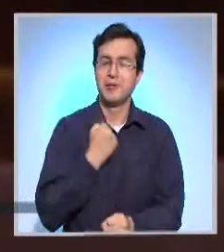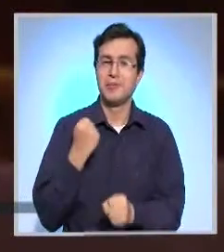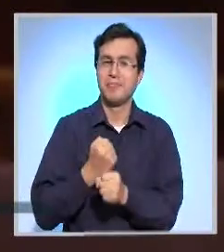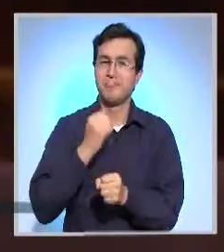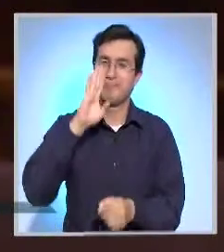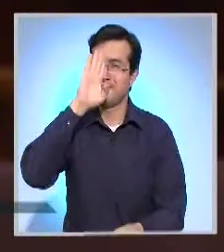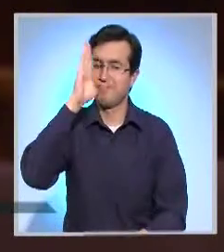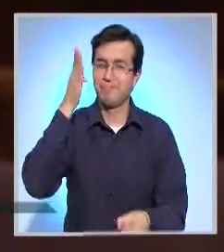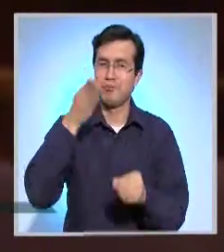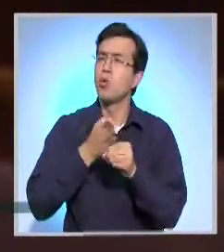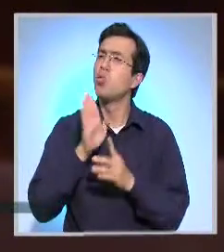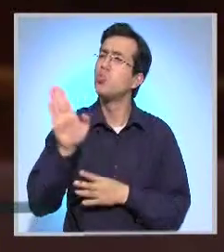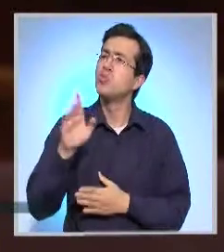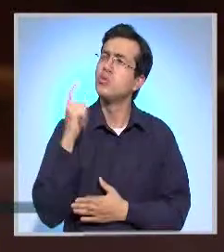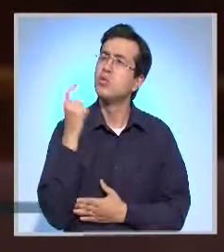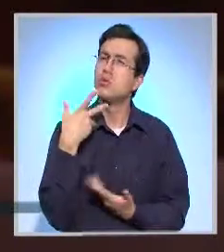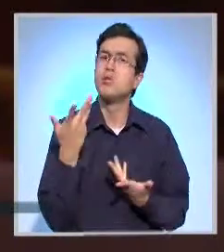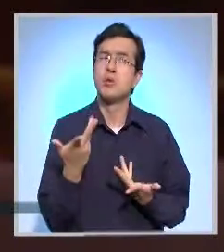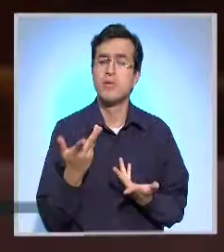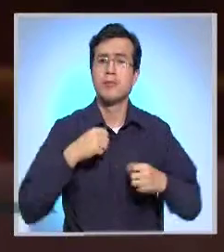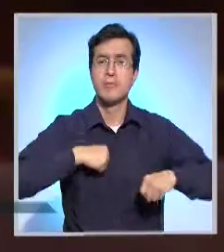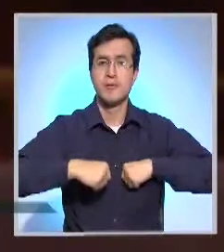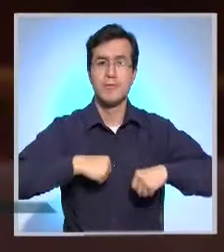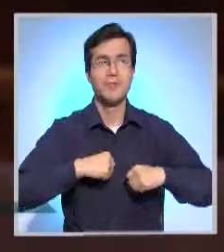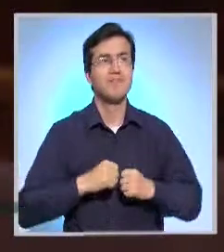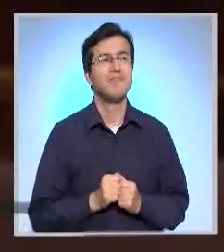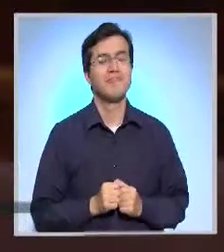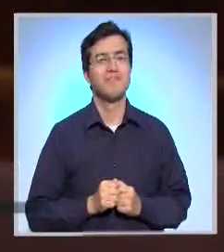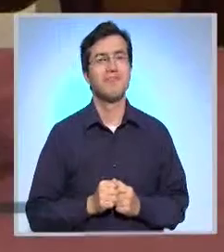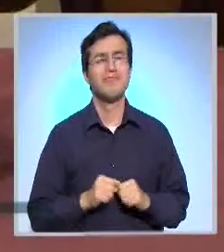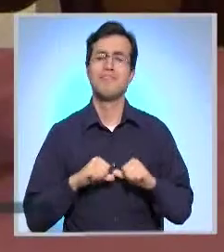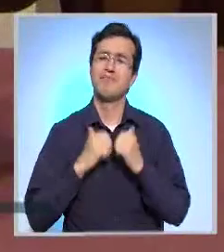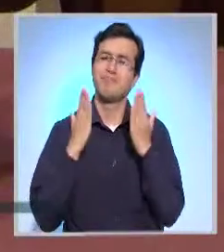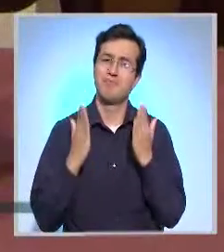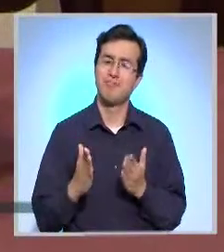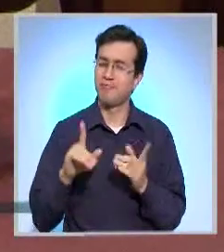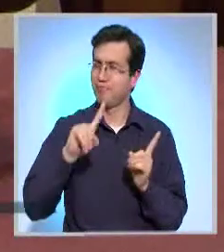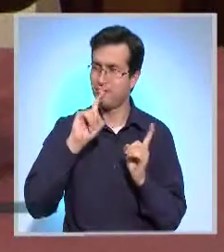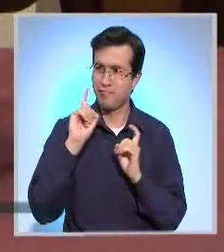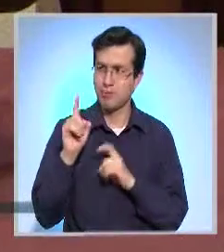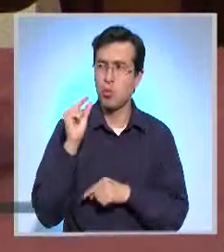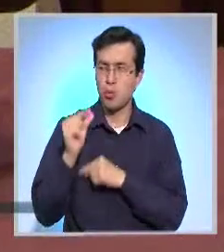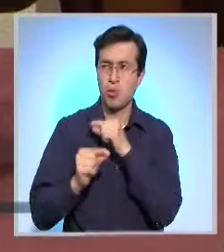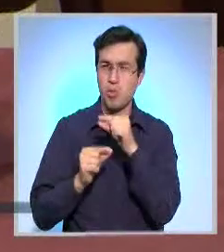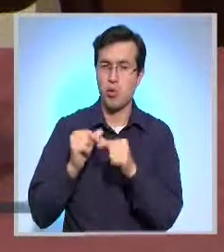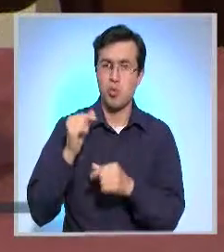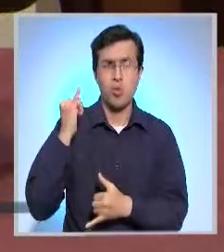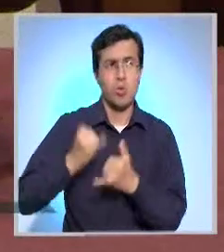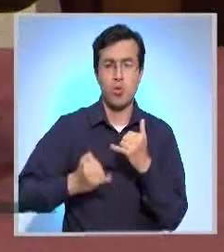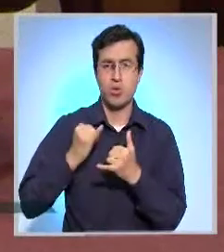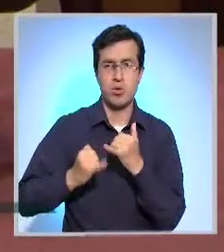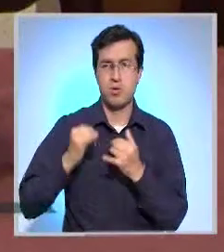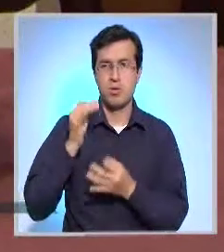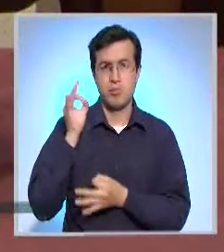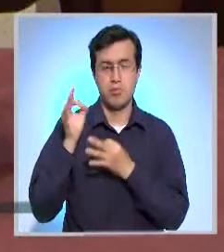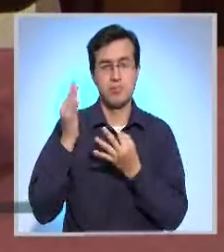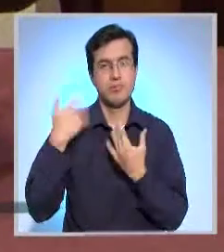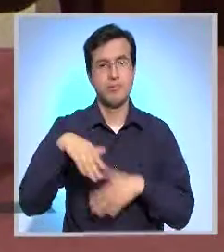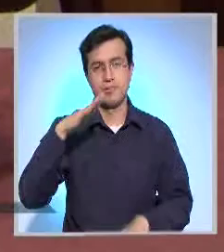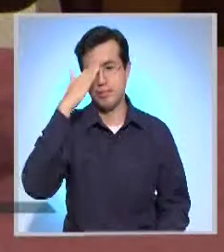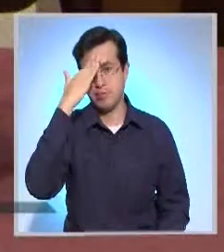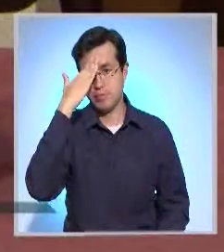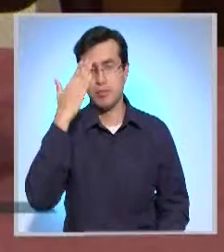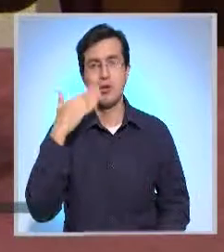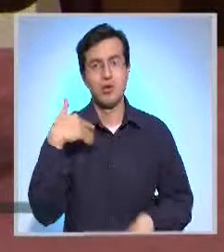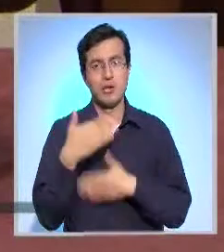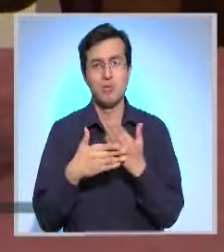ellos necesitan que vayan nuestros esfuerzos. Asambleísta, un poco para ir concluyendo esta entrevista, porque sabemos que tiene que unirse